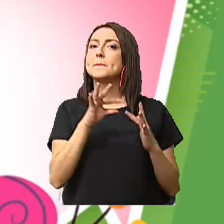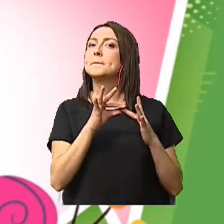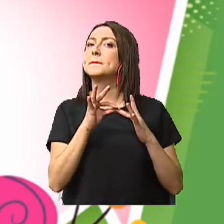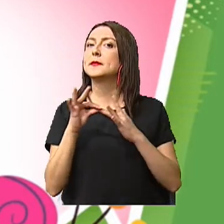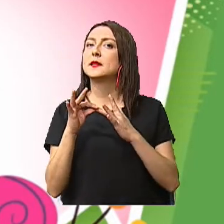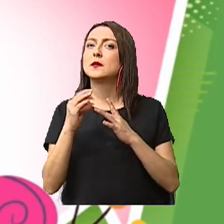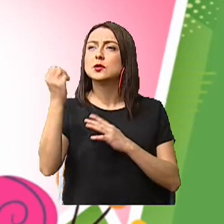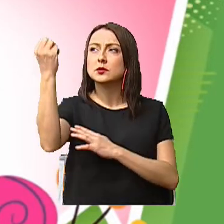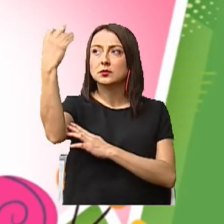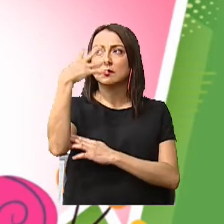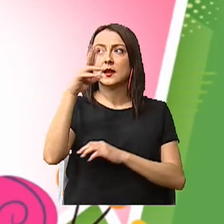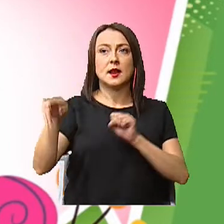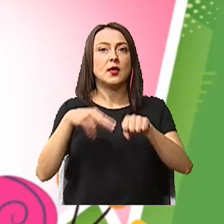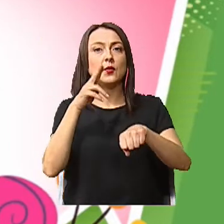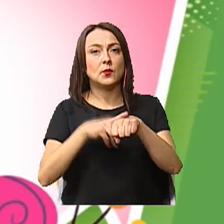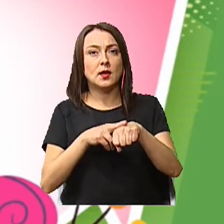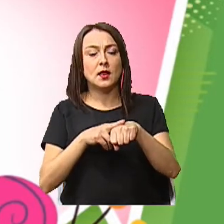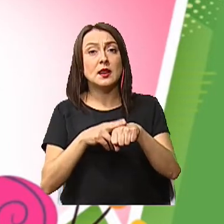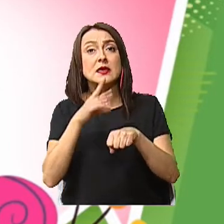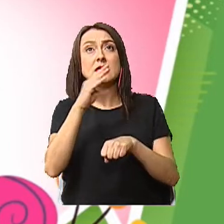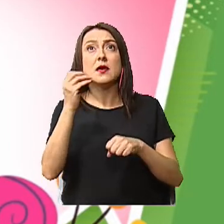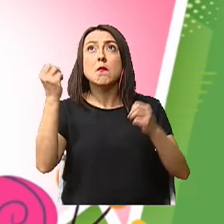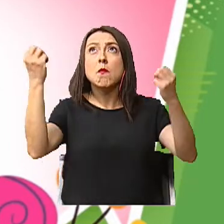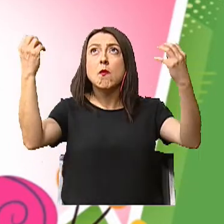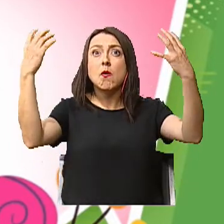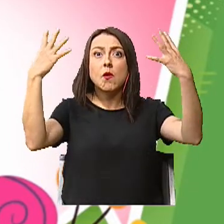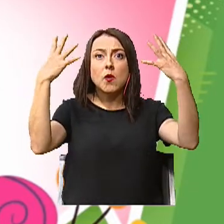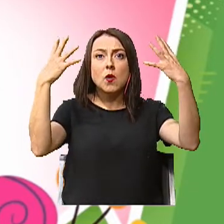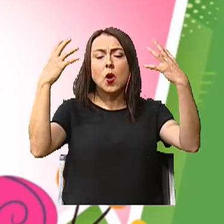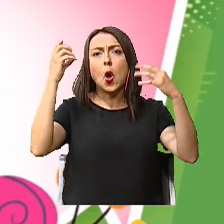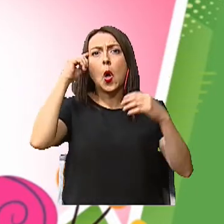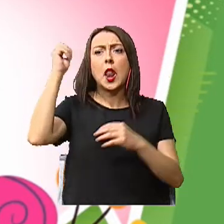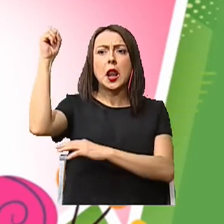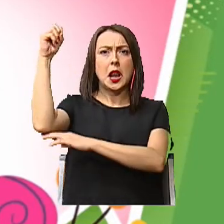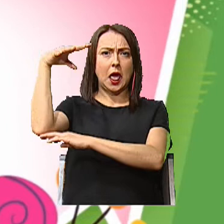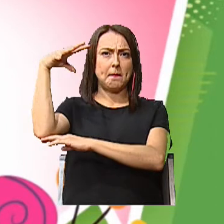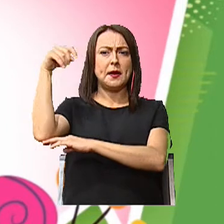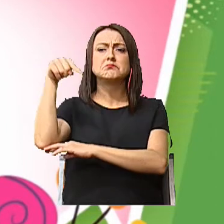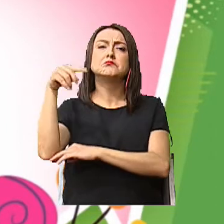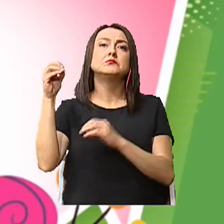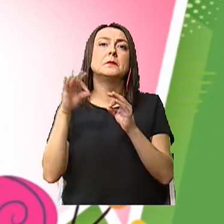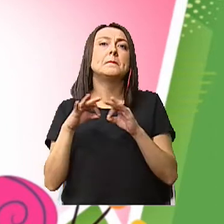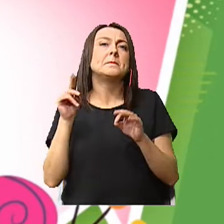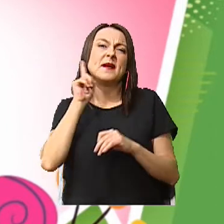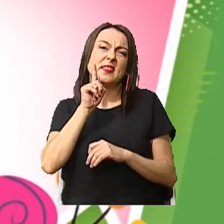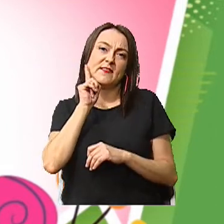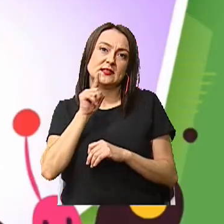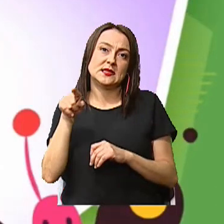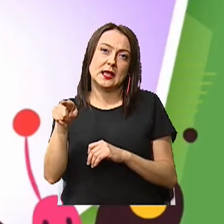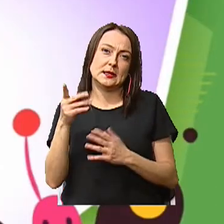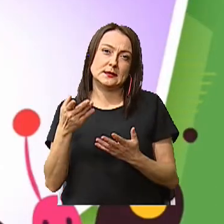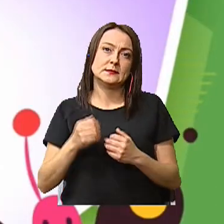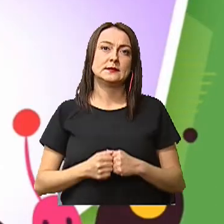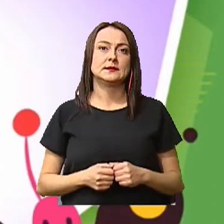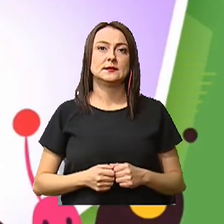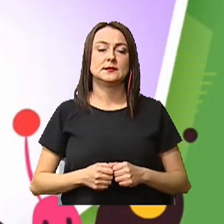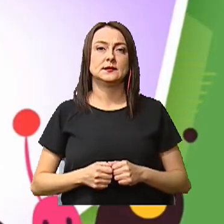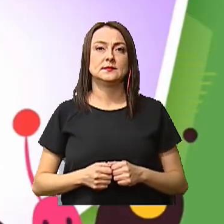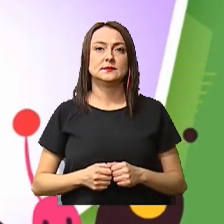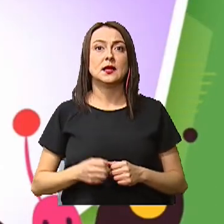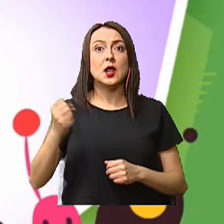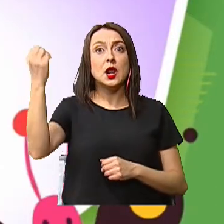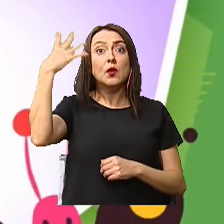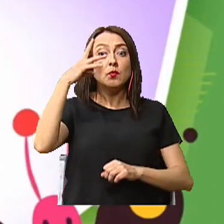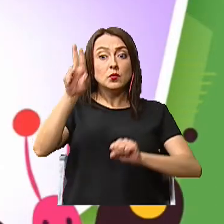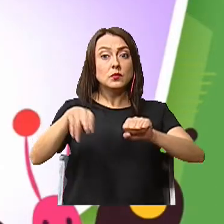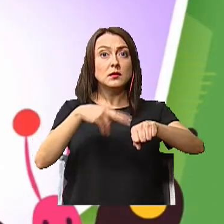fuente de luz natural y las bombillas o lámparas son la fuente artificial La luz